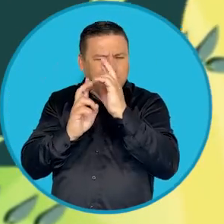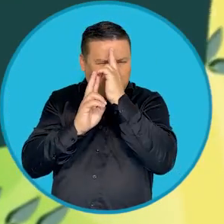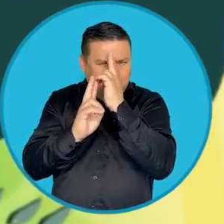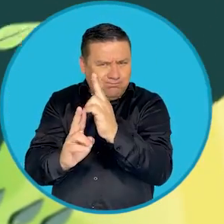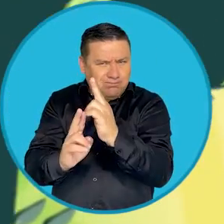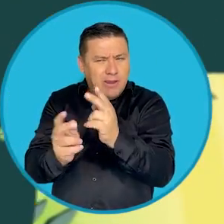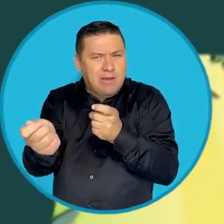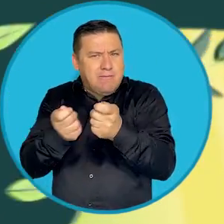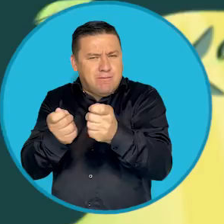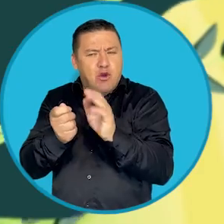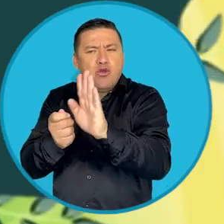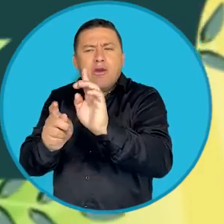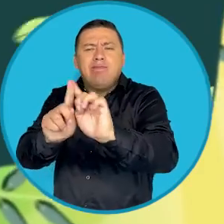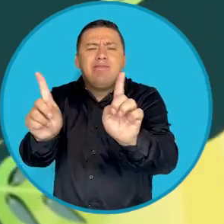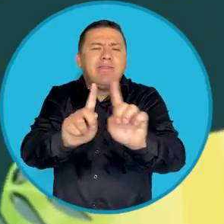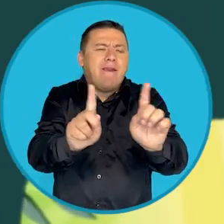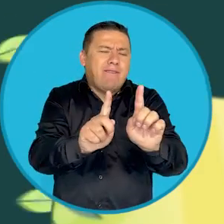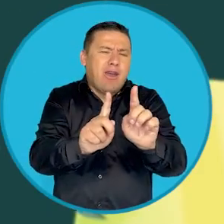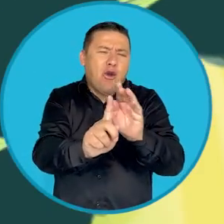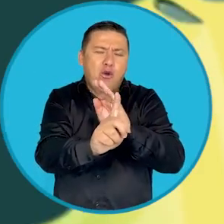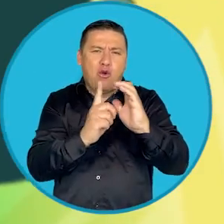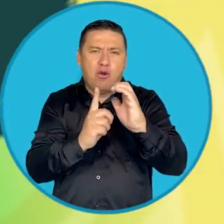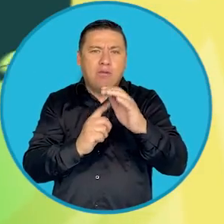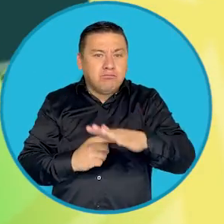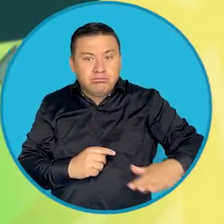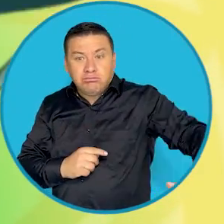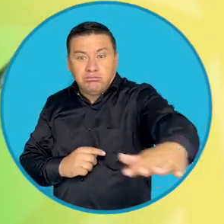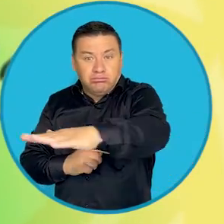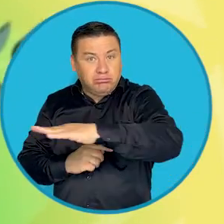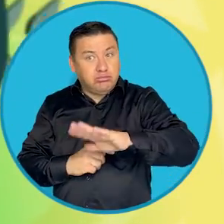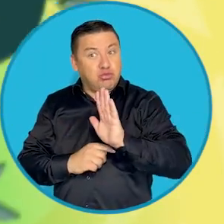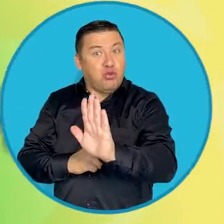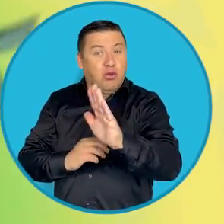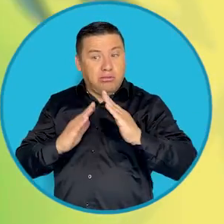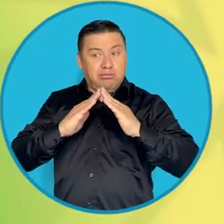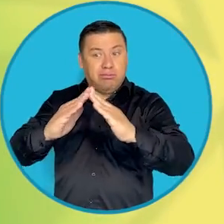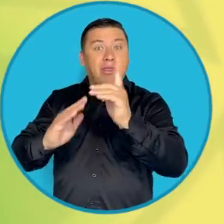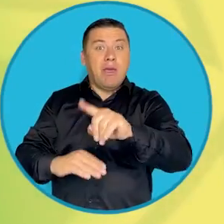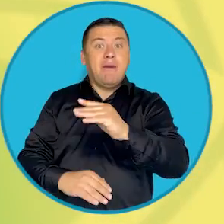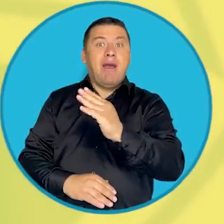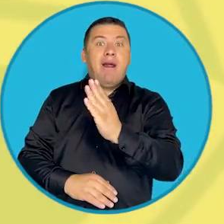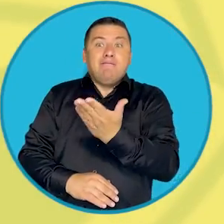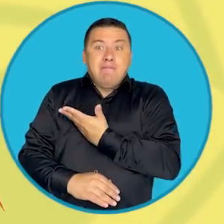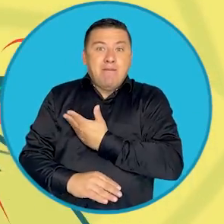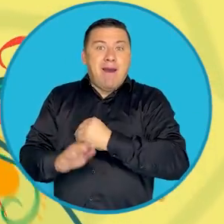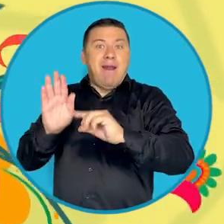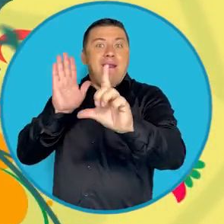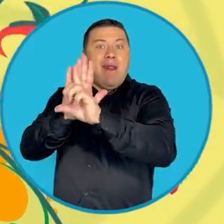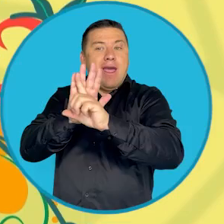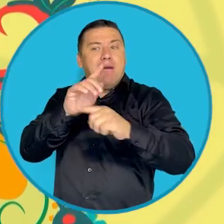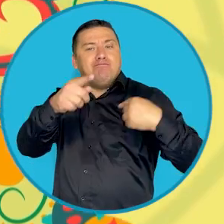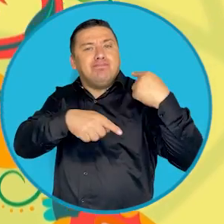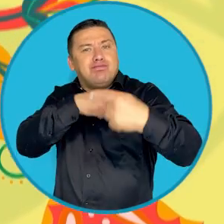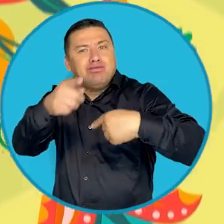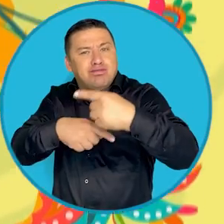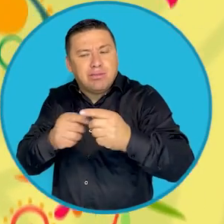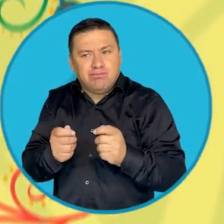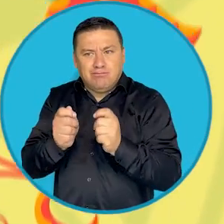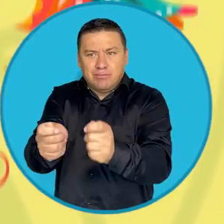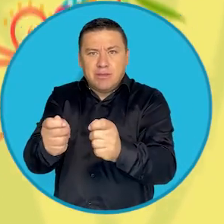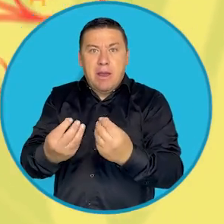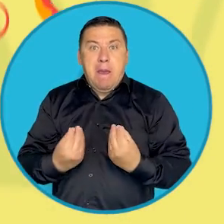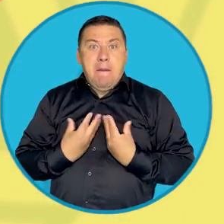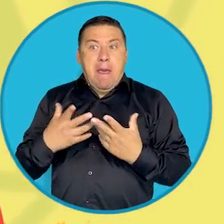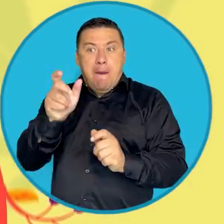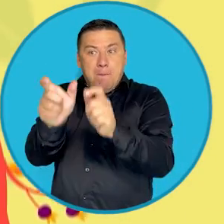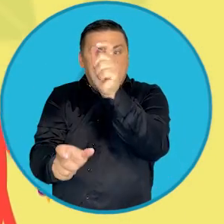concepción material que manejan otras culturas. El territorio no solo es su casa, sino su madre y su ley de origen, un espléndido y amoroso